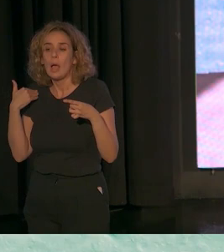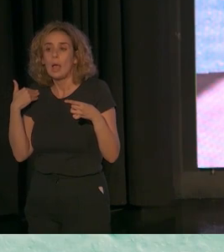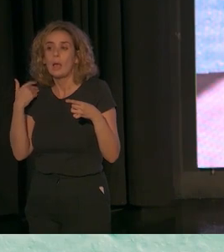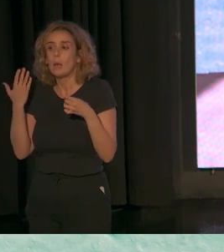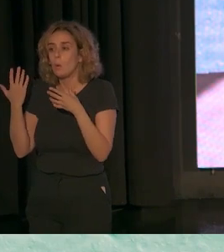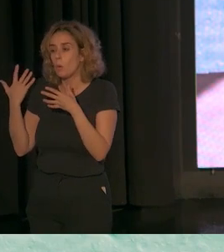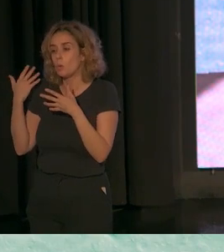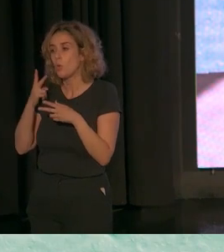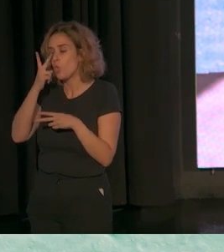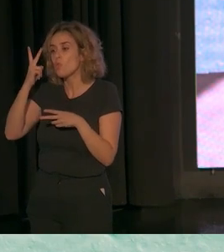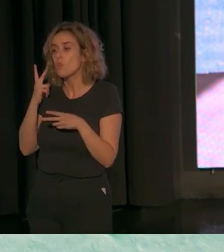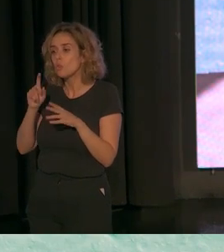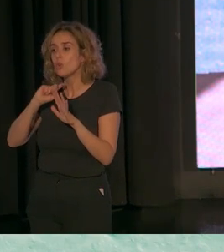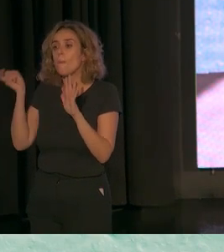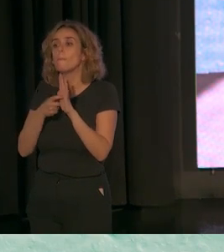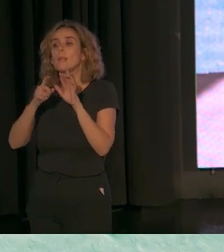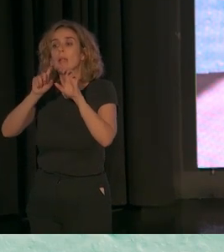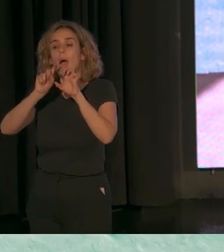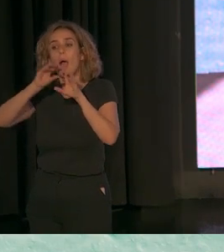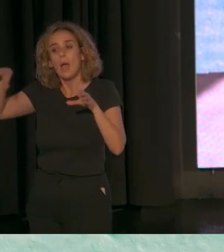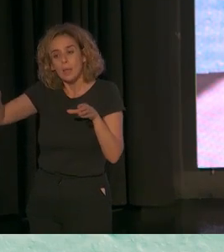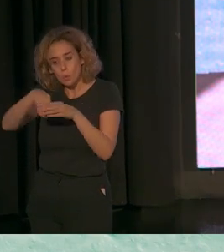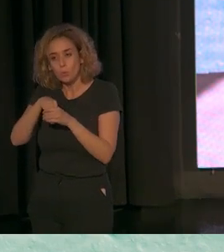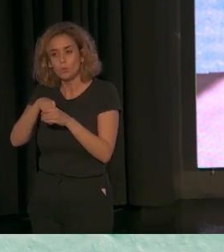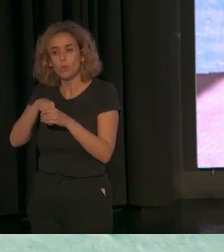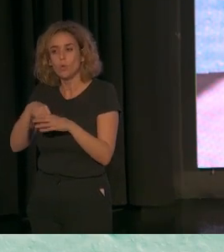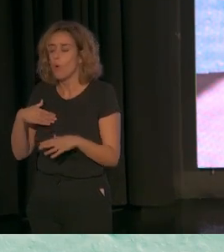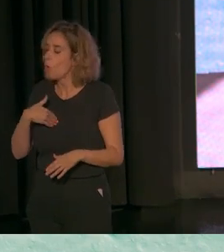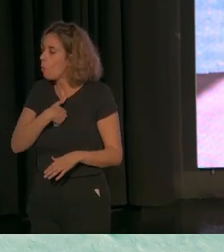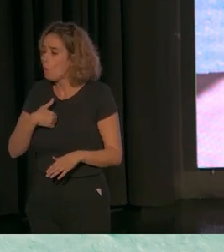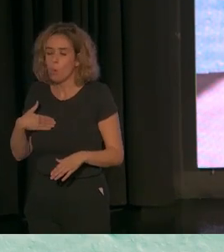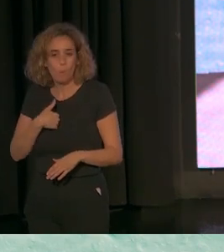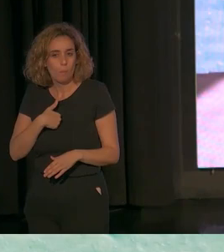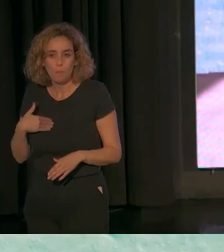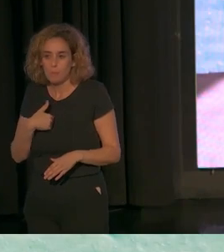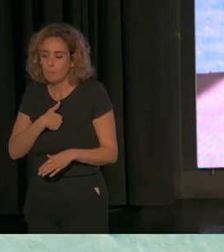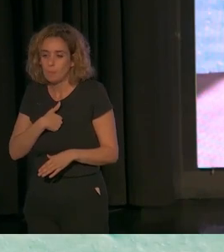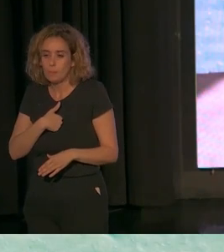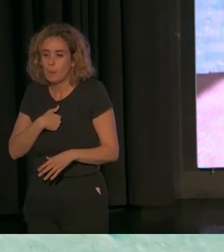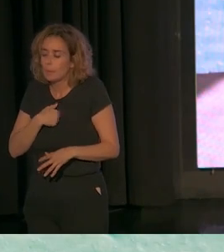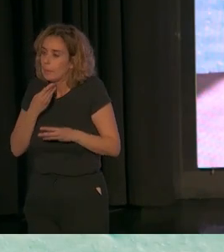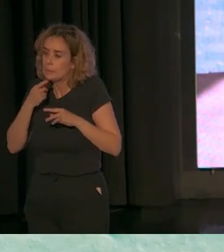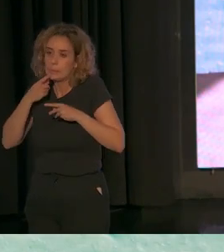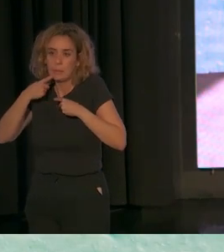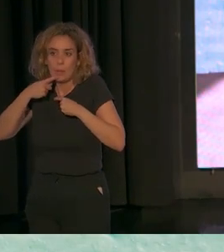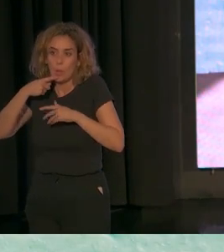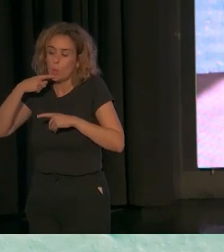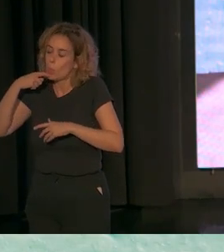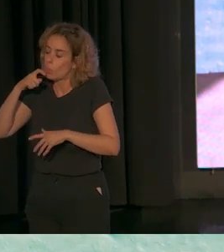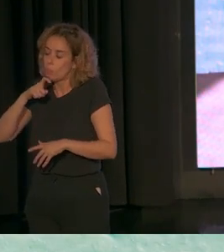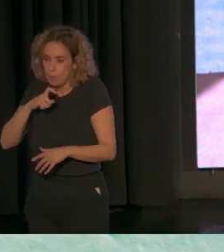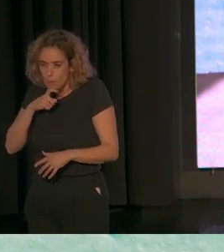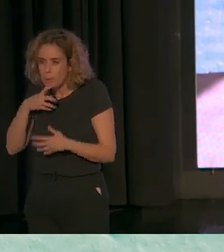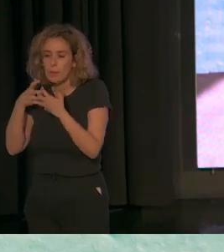desde hace ya unos años plena inclusión, ha tenido un papel absolutamente crítico. Luchando